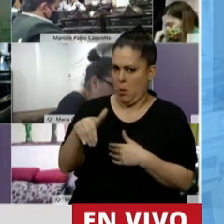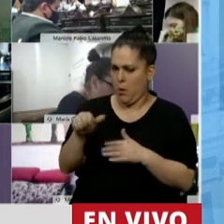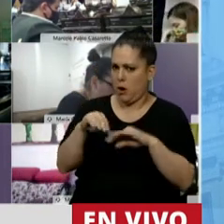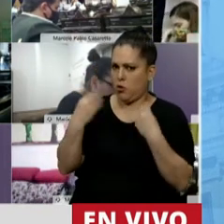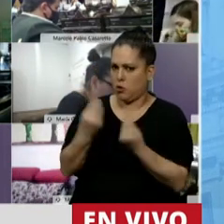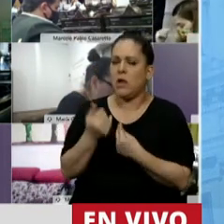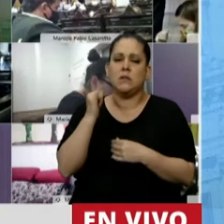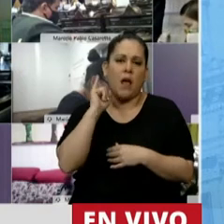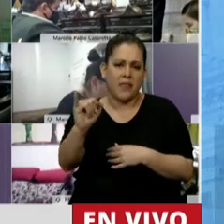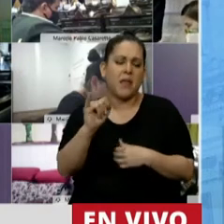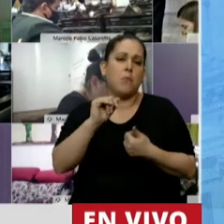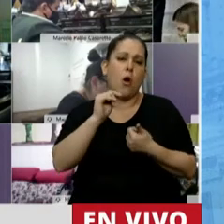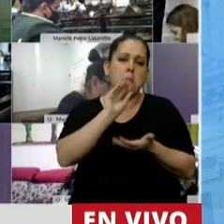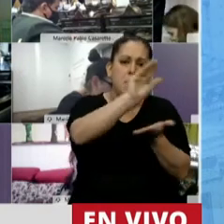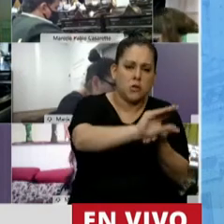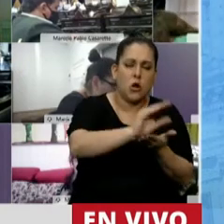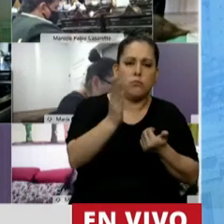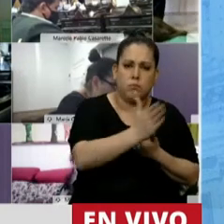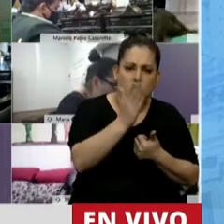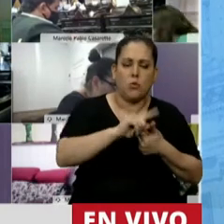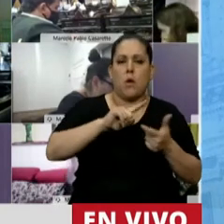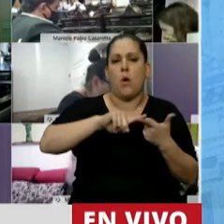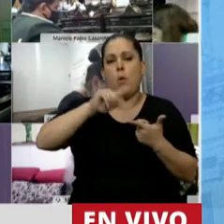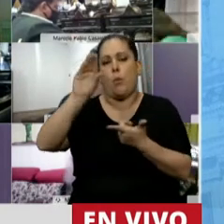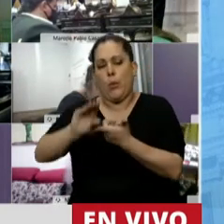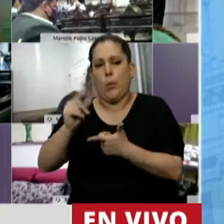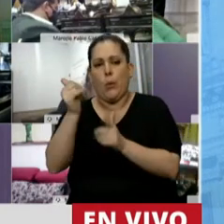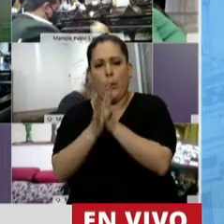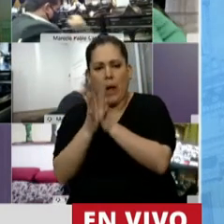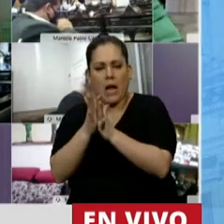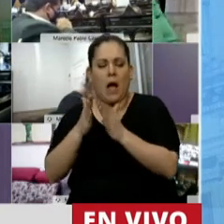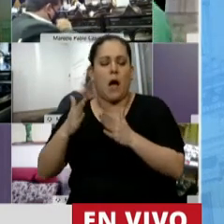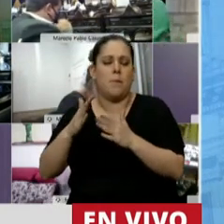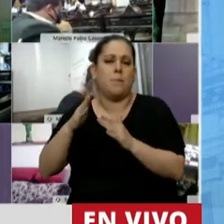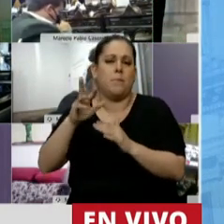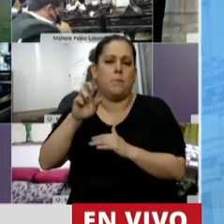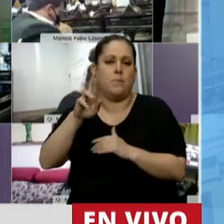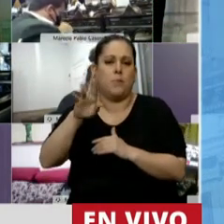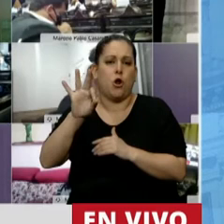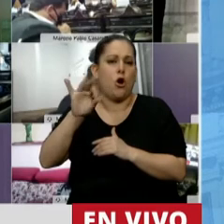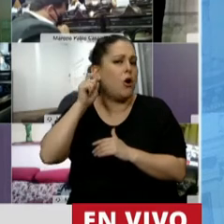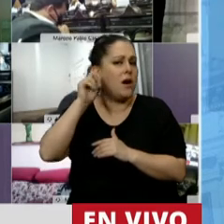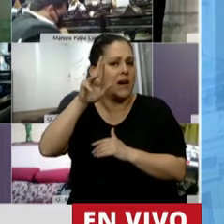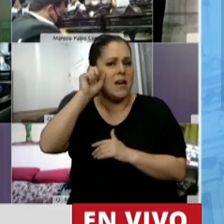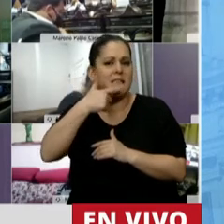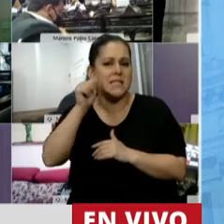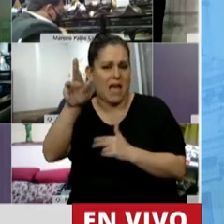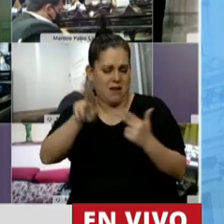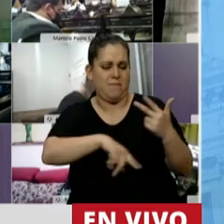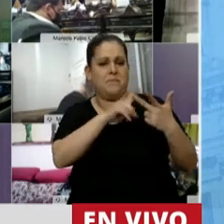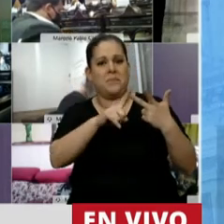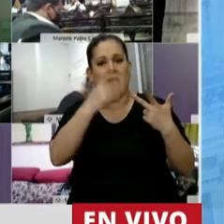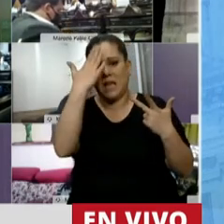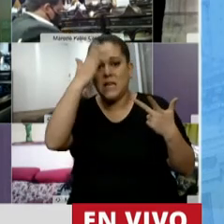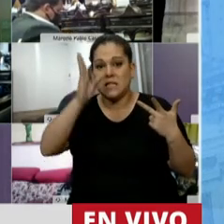las inversiones que vamos a hacer en materia productiva, en la beca Progresar, en salud, pero quiero detenerme en el 15% que vamos a poder